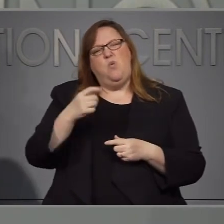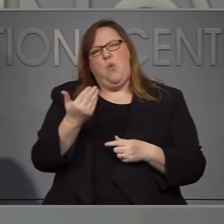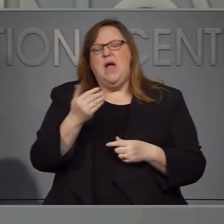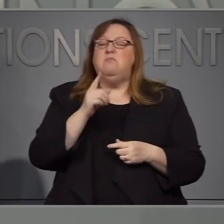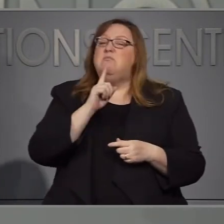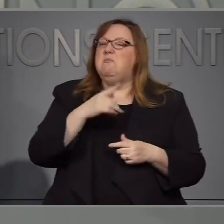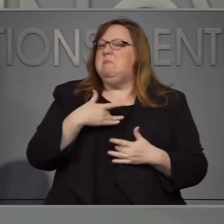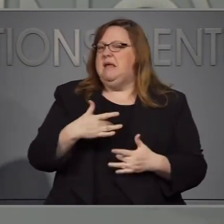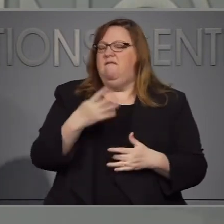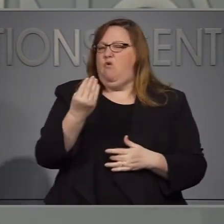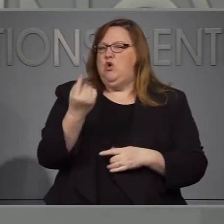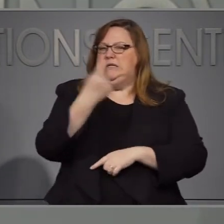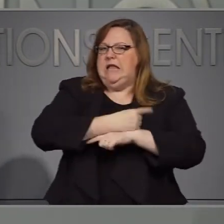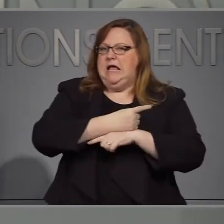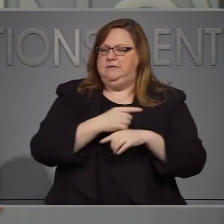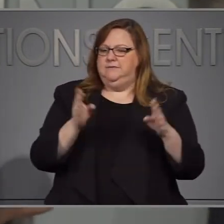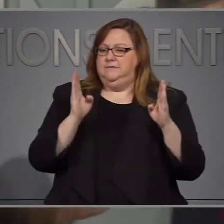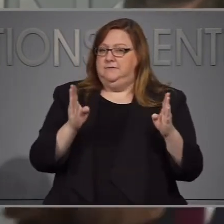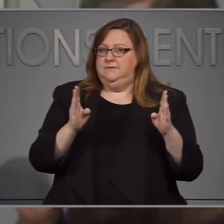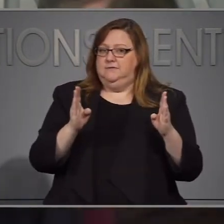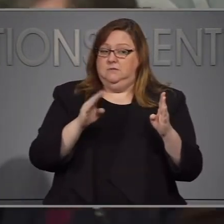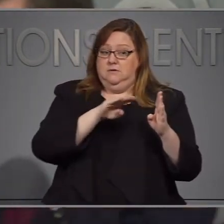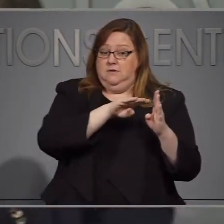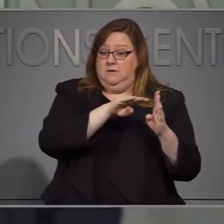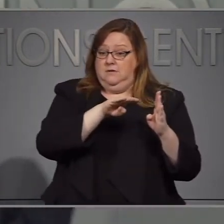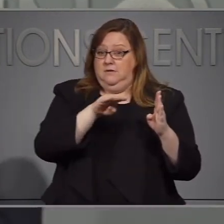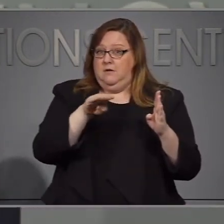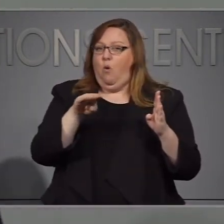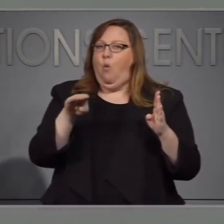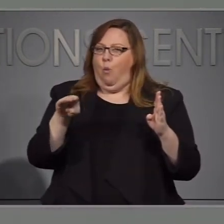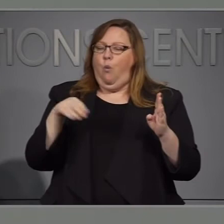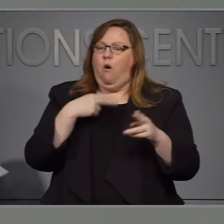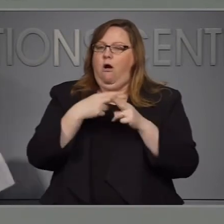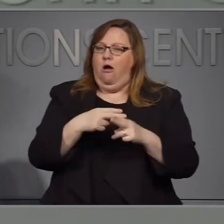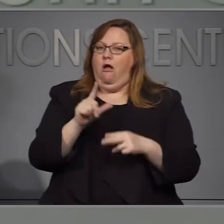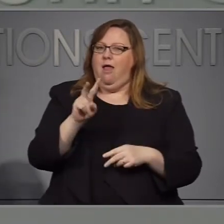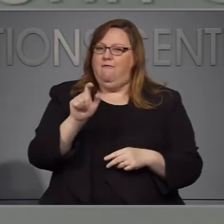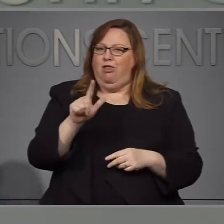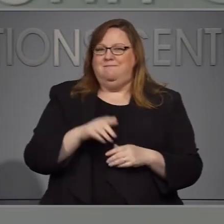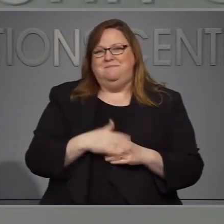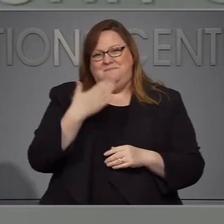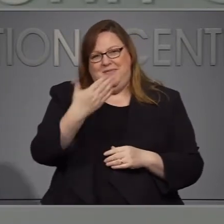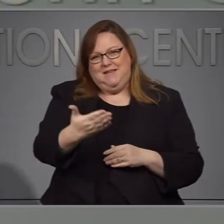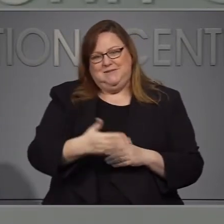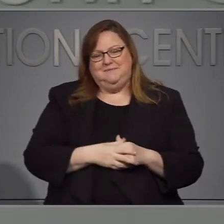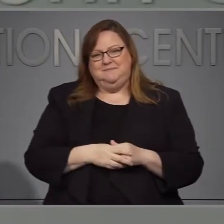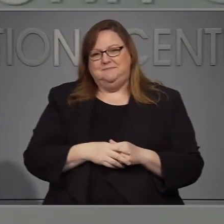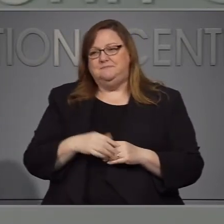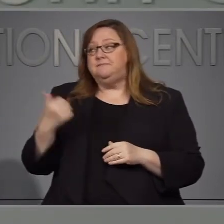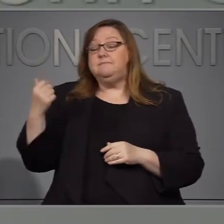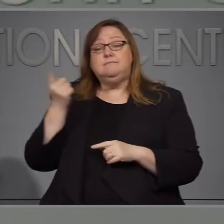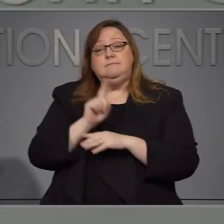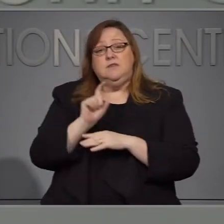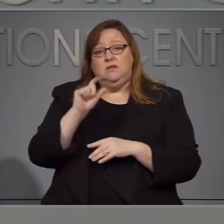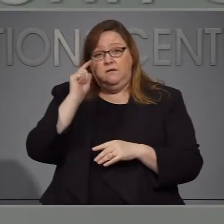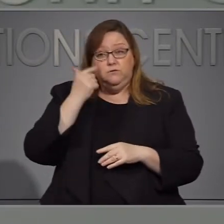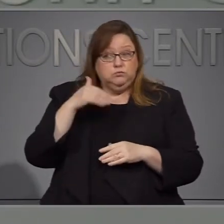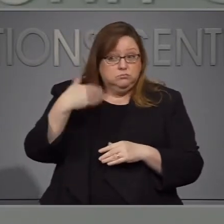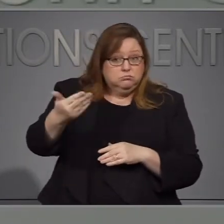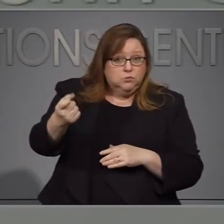como son las sentencias las tendencias en un periodo de catorce días gracias. La siguiente pregunta.